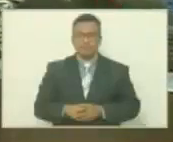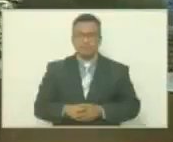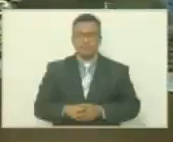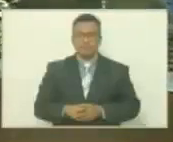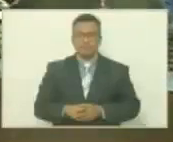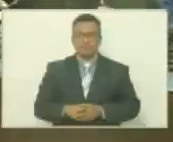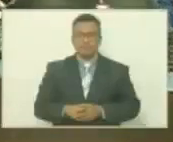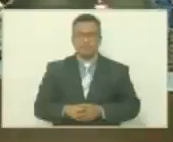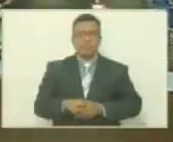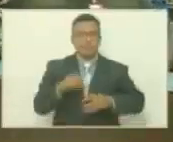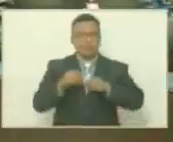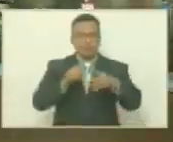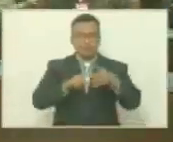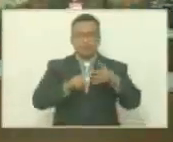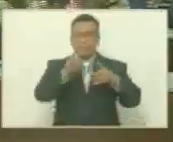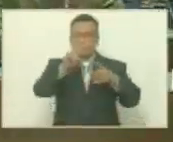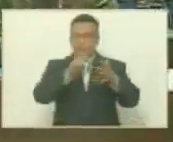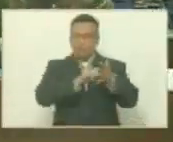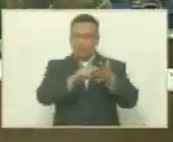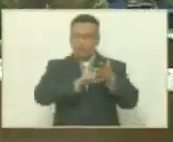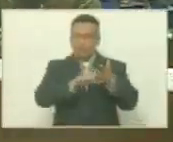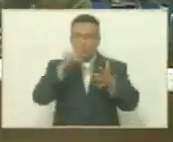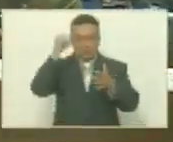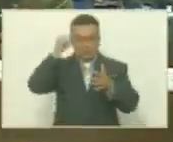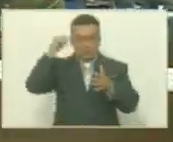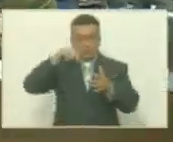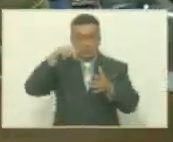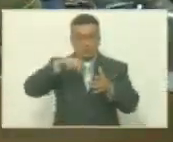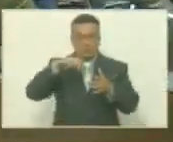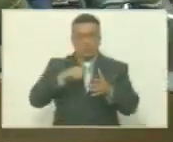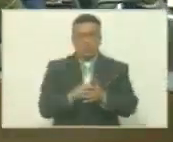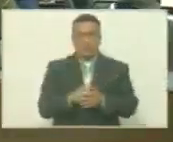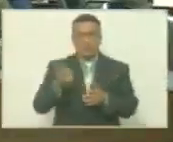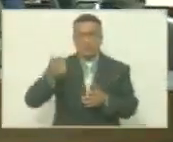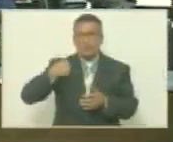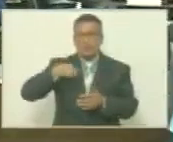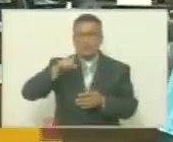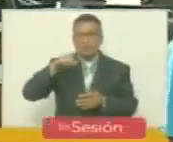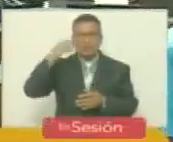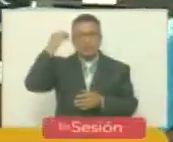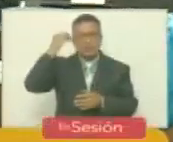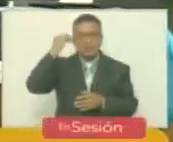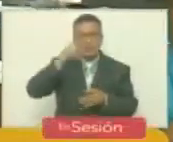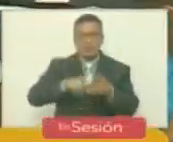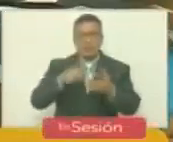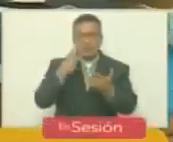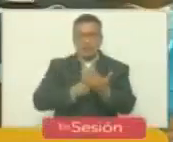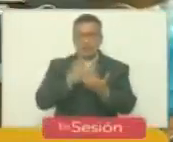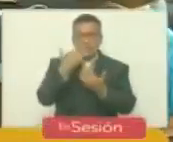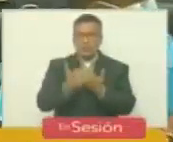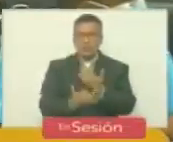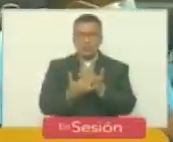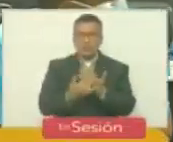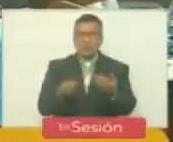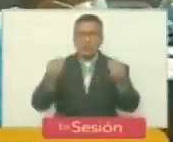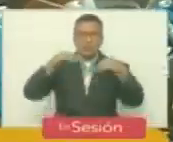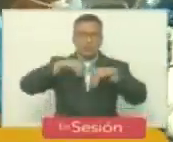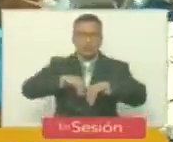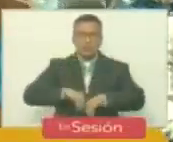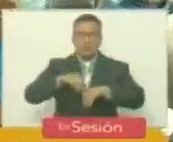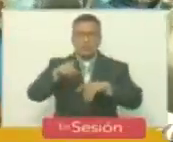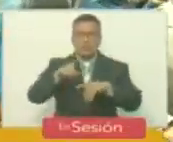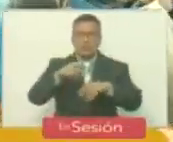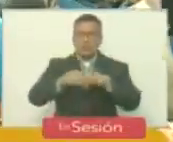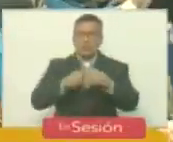Como segundo punto en el orden del día se tiene previsto el proyecto de acuerdo con